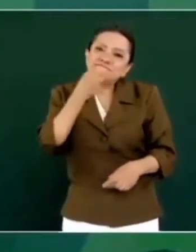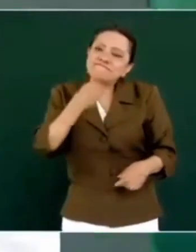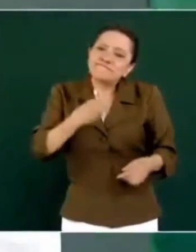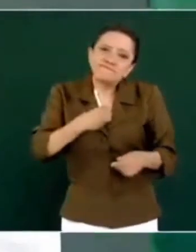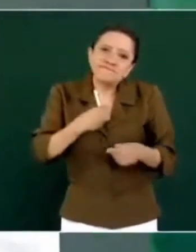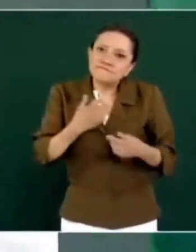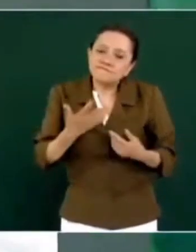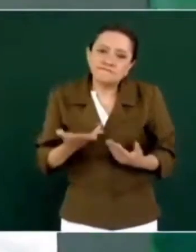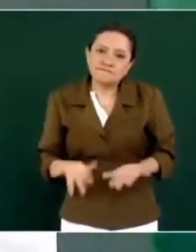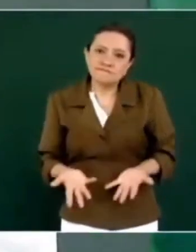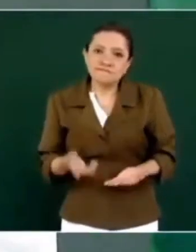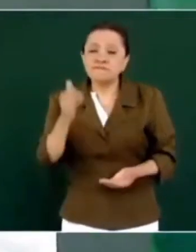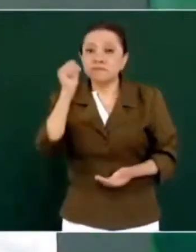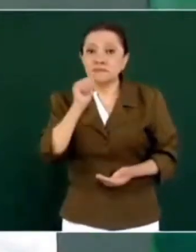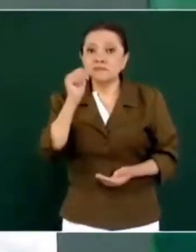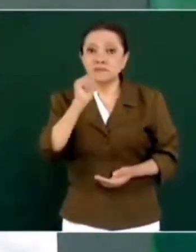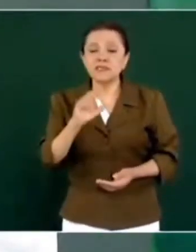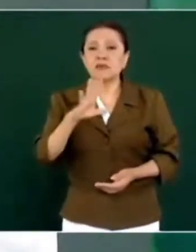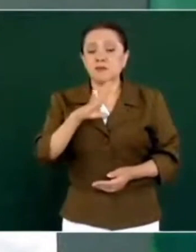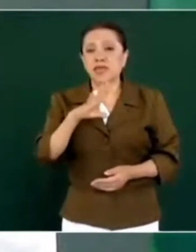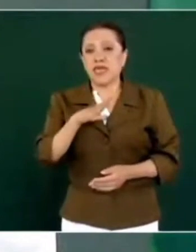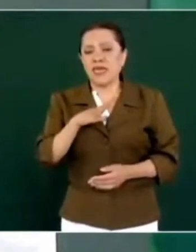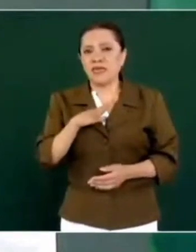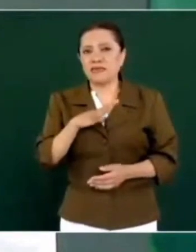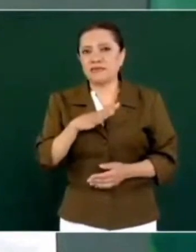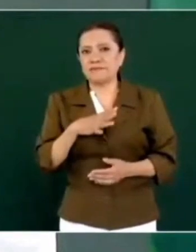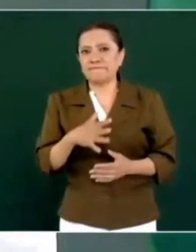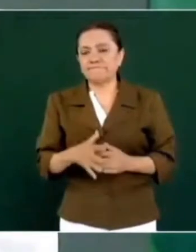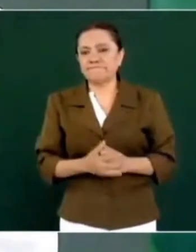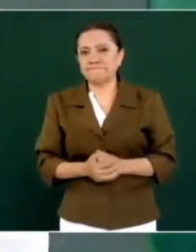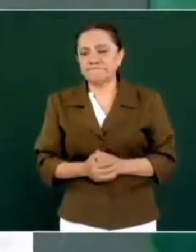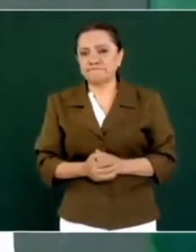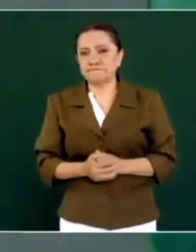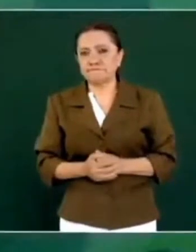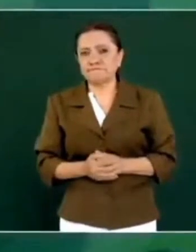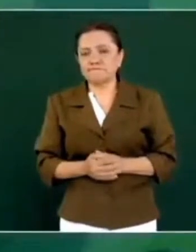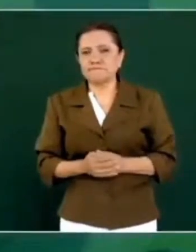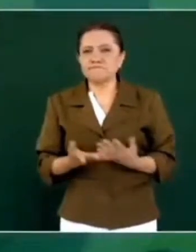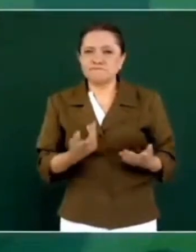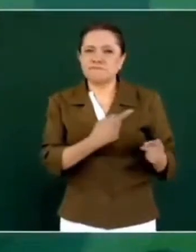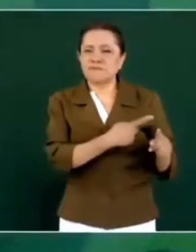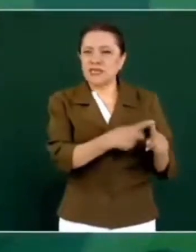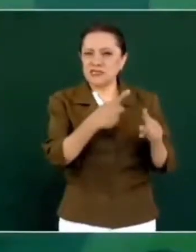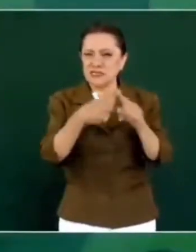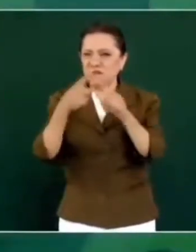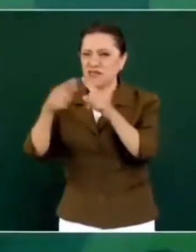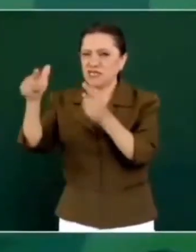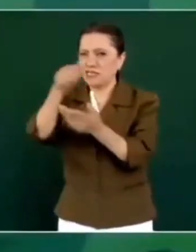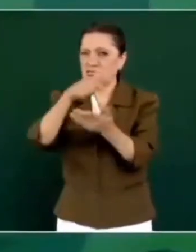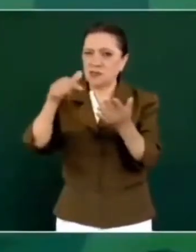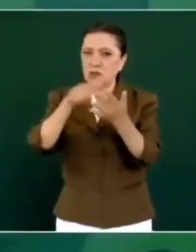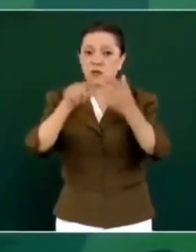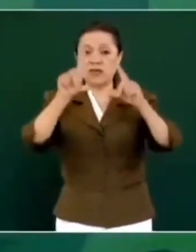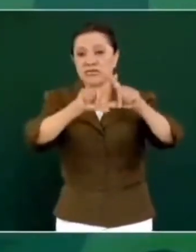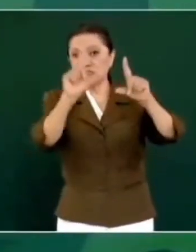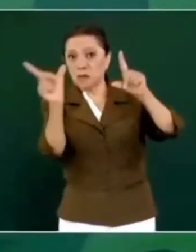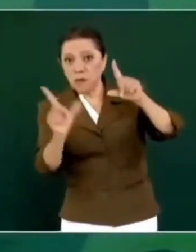presenta en varias partes del país